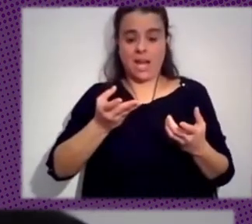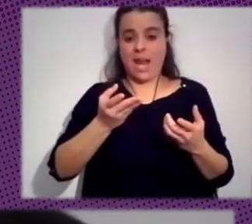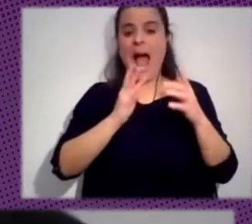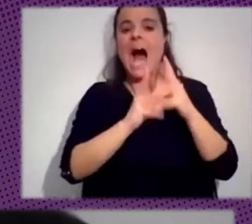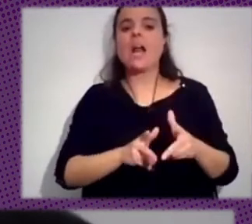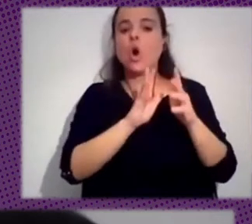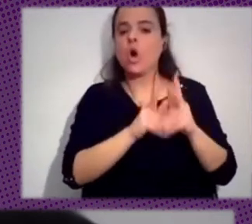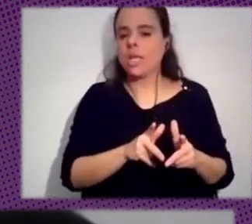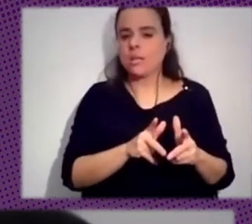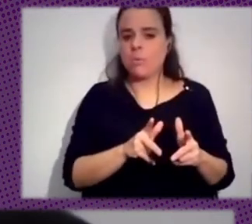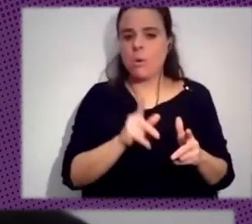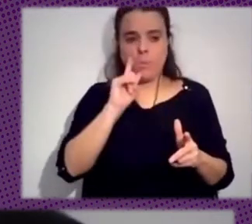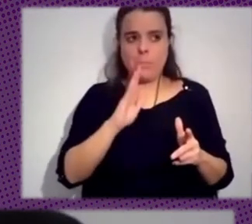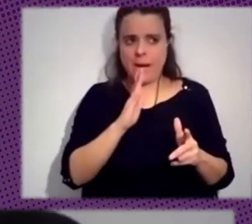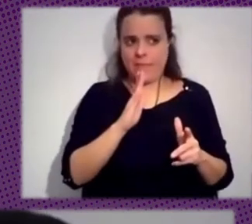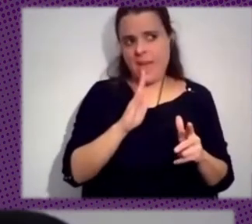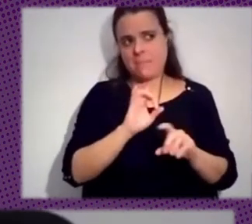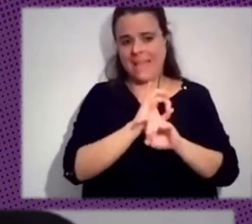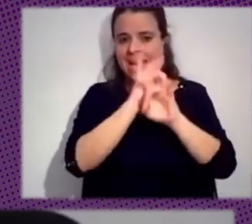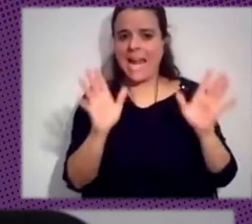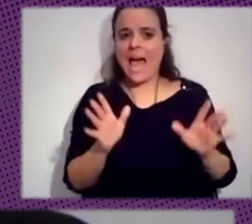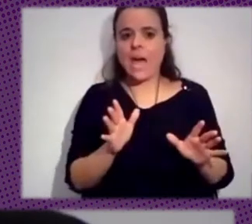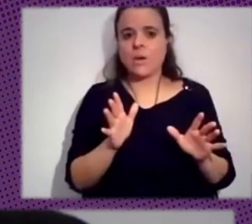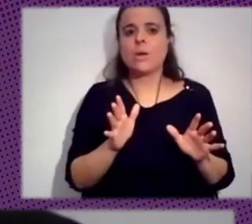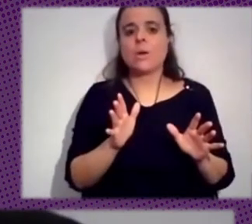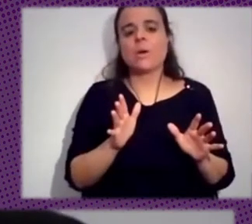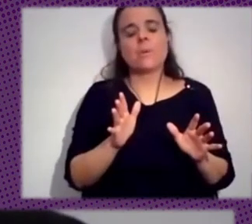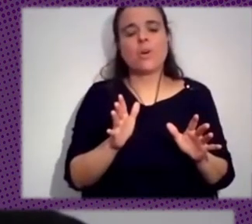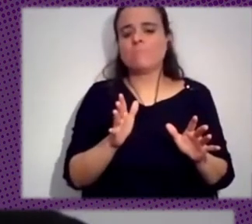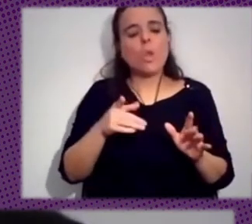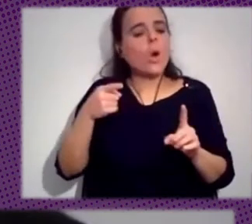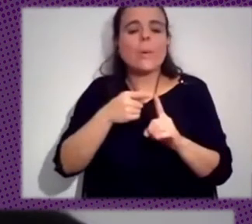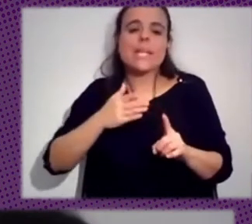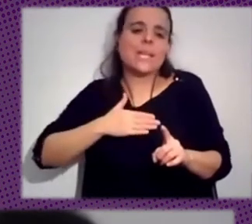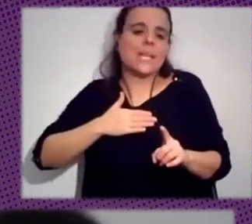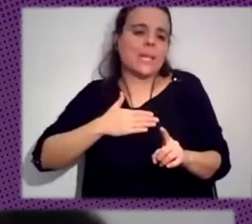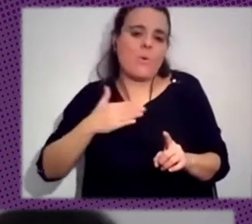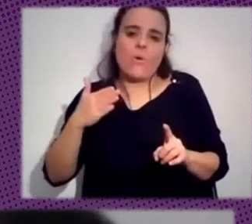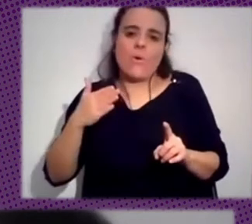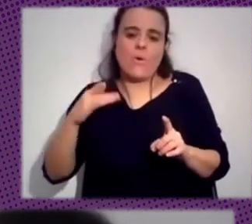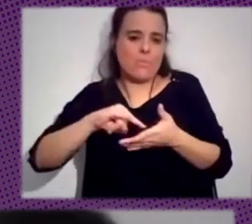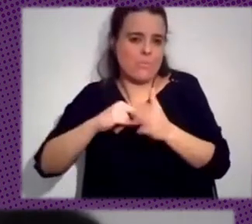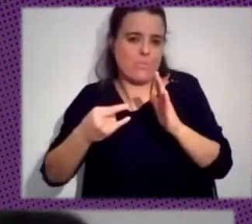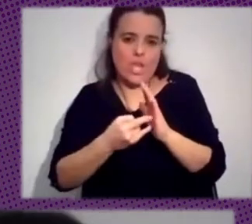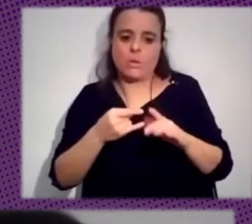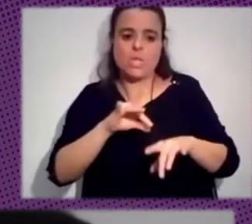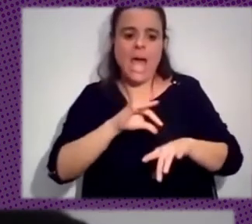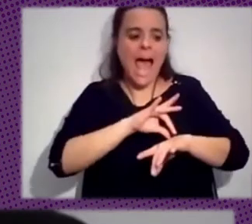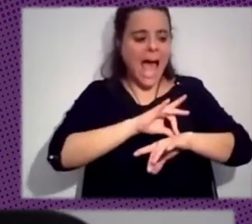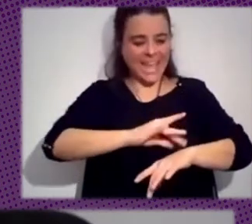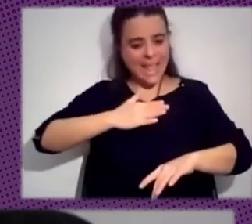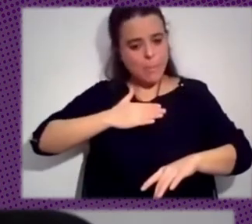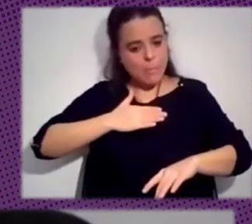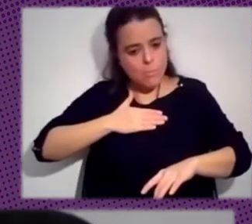contar que va mucho más allá y que no darles casito, sobre todo tiene que ver con todo esto de mantener la agenda, nuestra propia agenda y